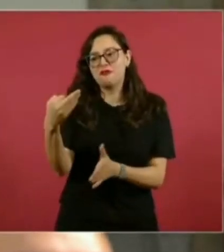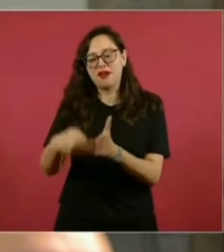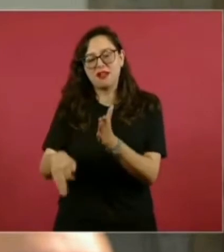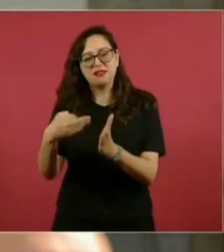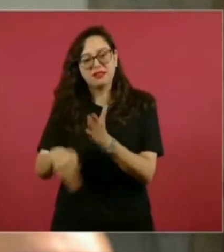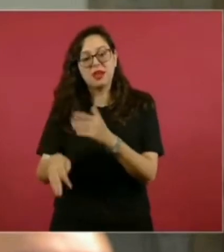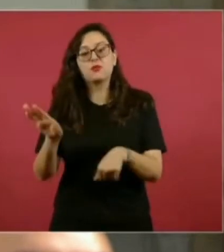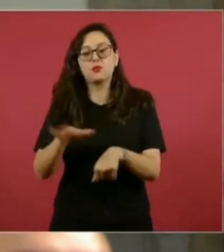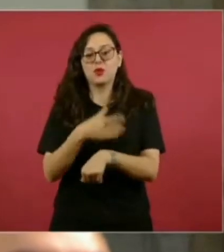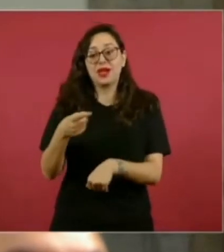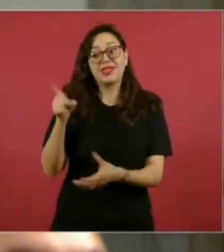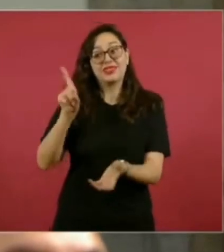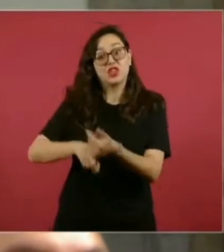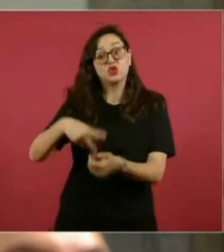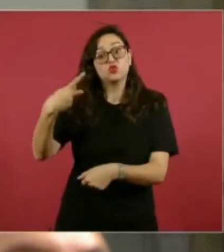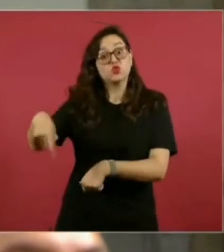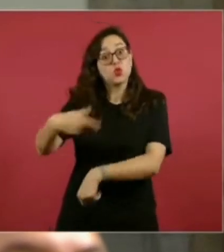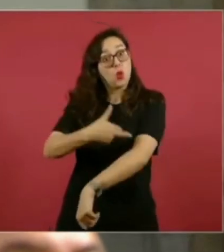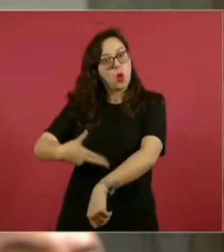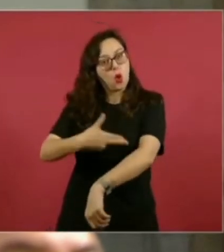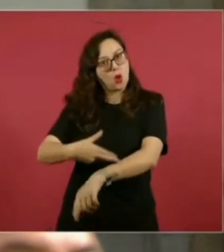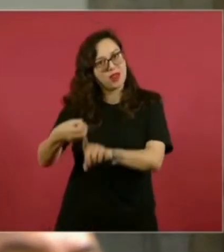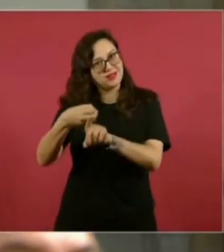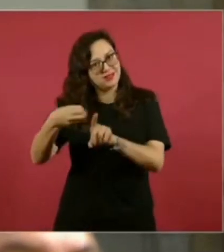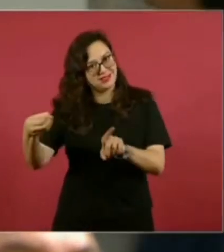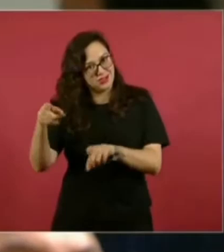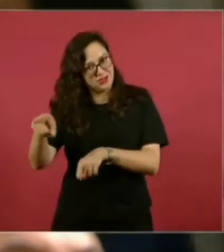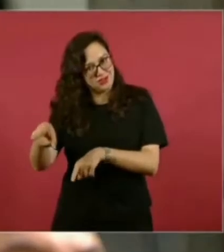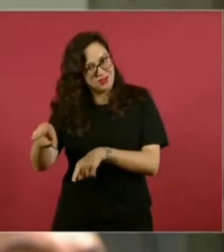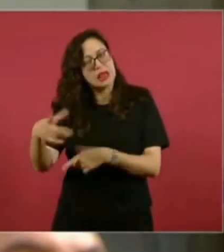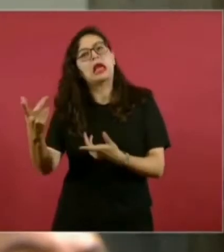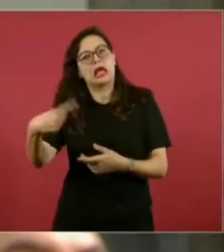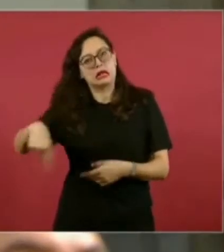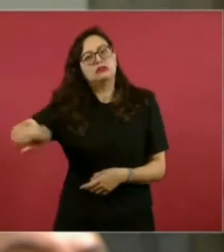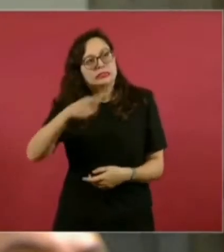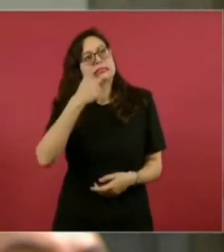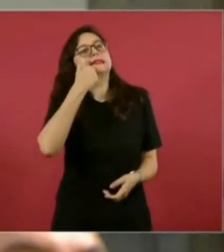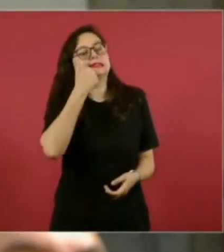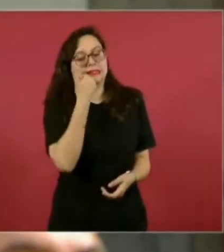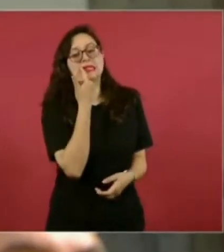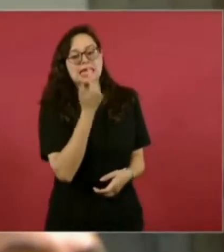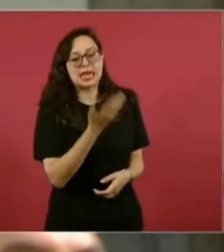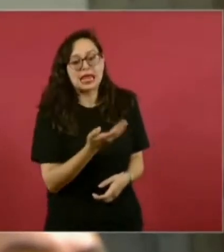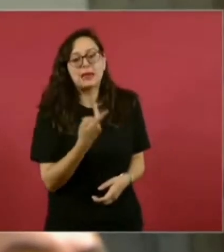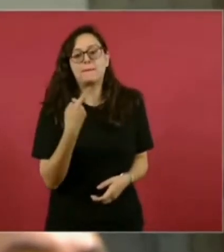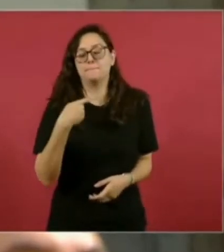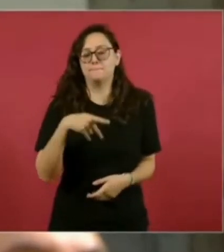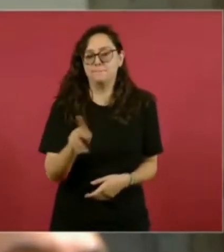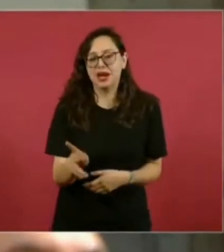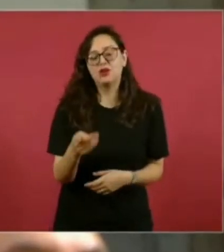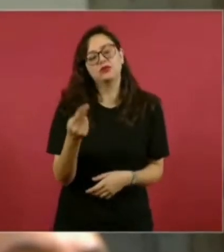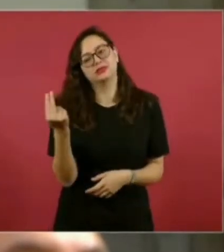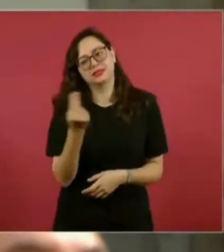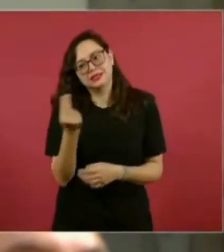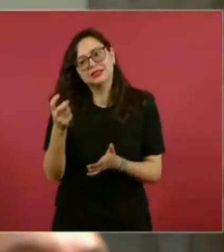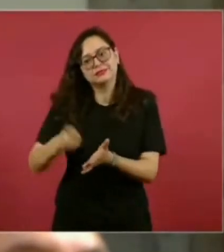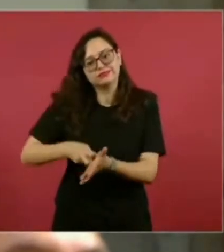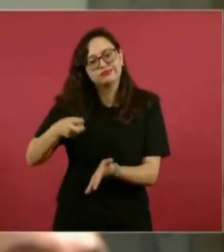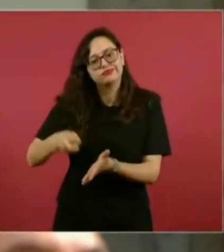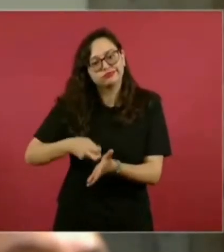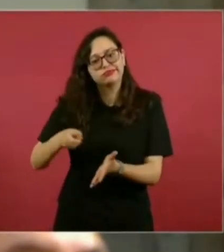ellos están muy atentos, muy deseosos de lograr avanzar en este asunto del plan de justicia para la Nación Mayo.